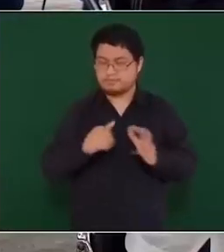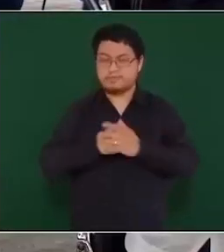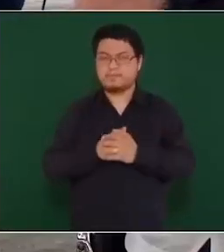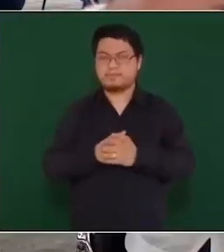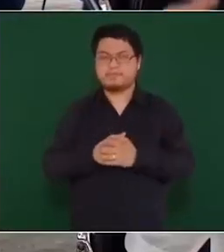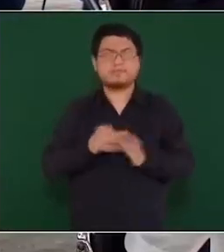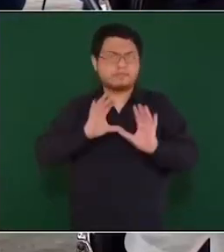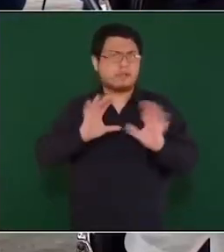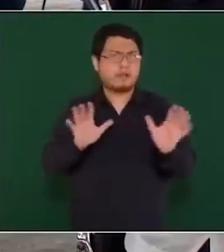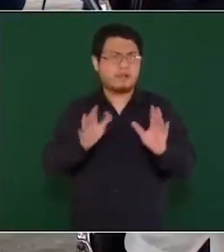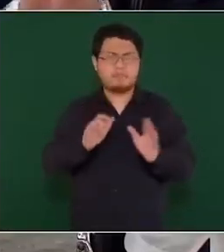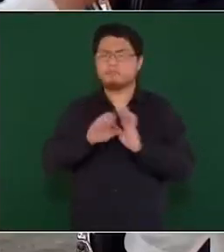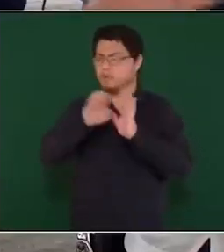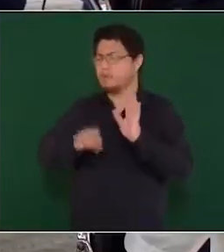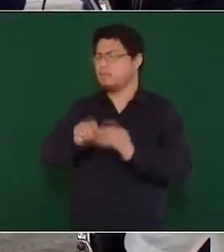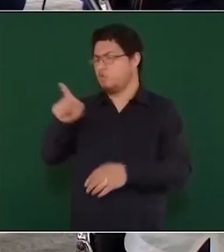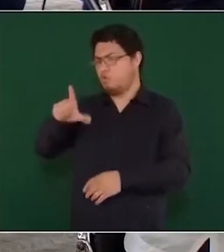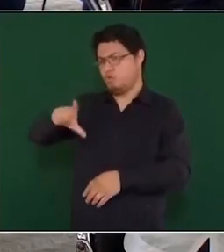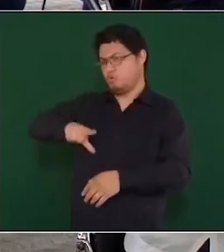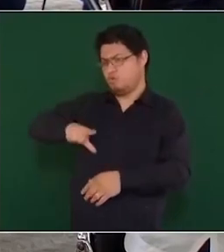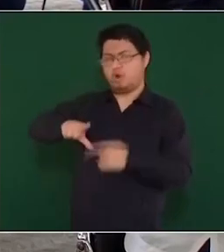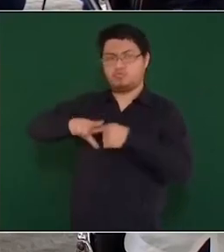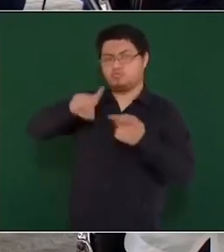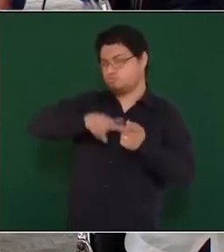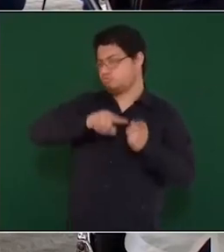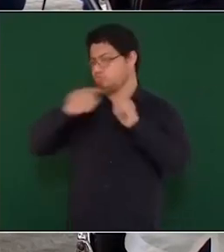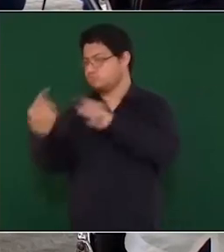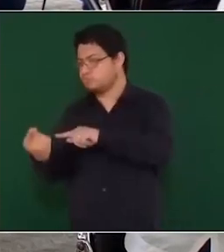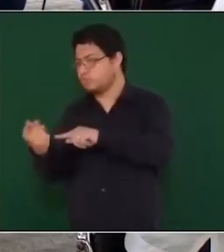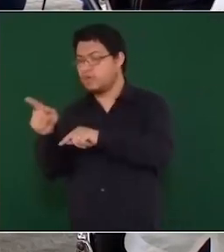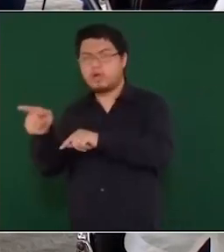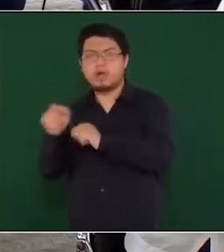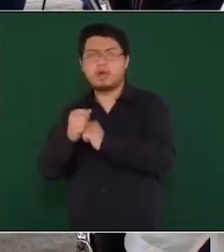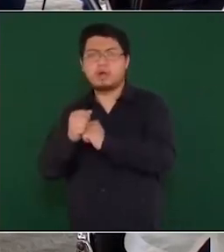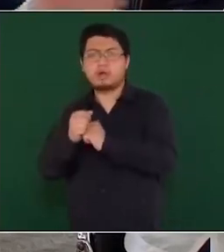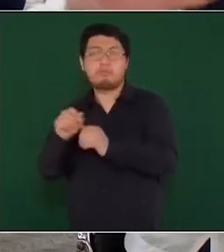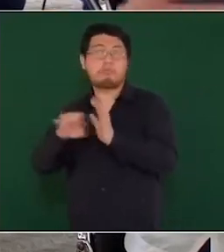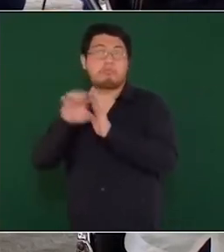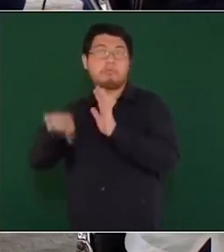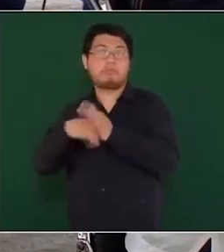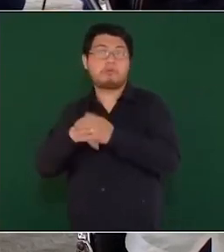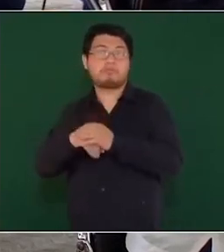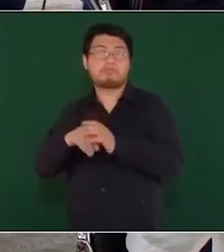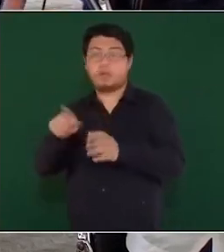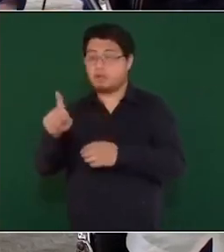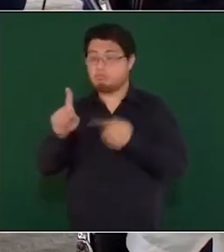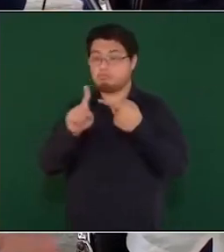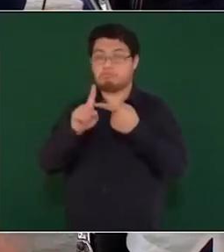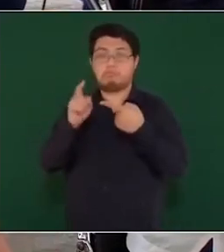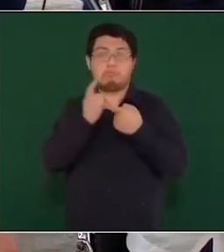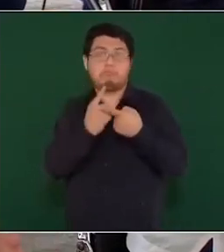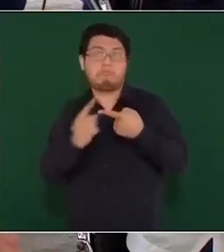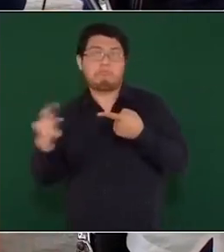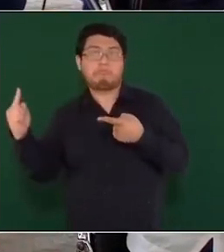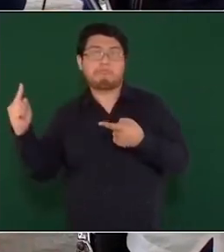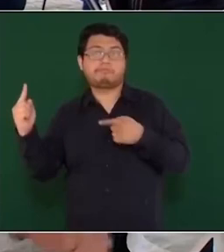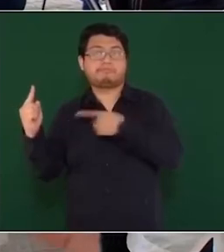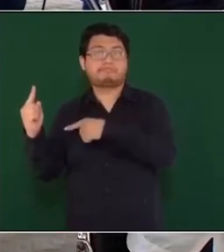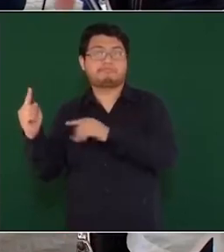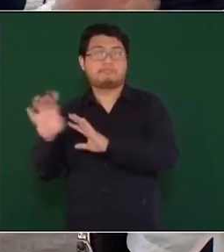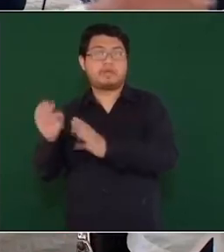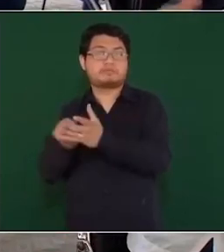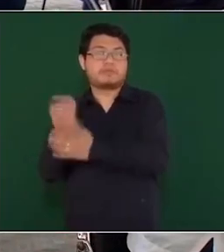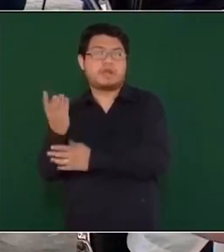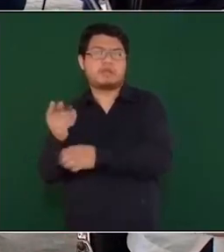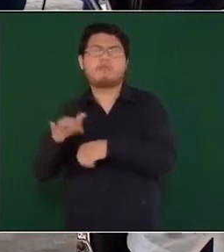se los gobiernos cuando son por ejemplo de la oposición, entonces cuando va saliendo el funcionario no le van a hacer nada porque son sus